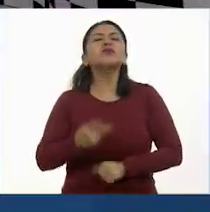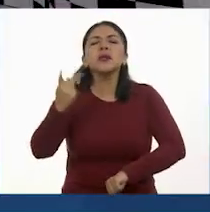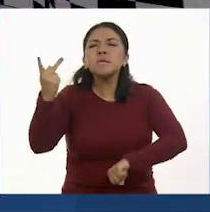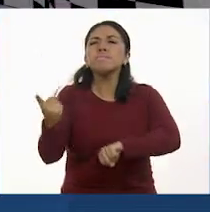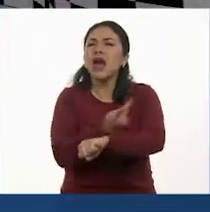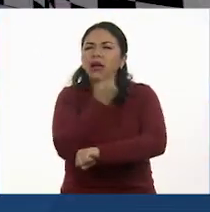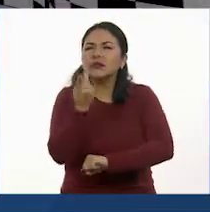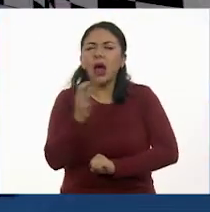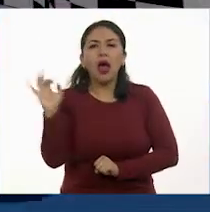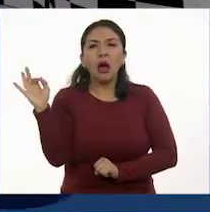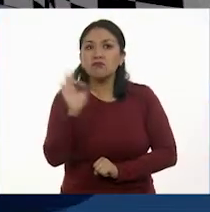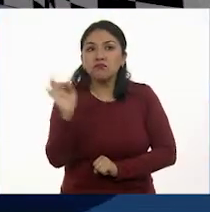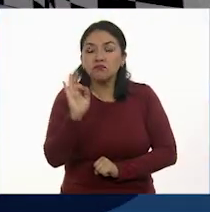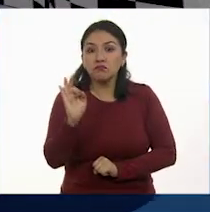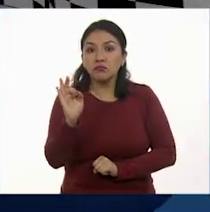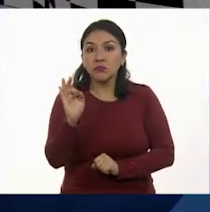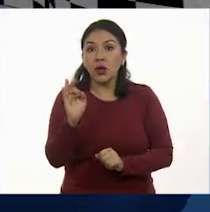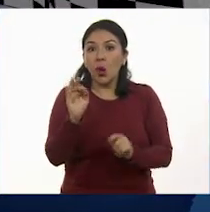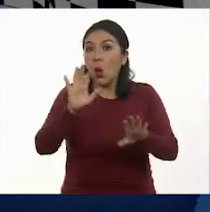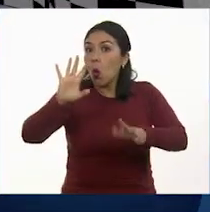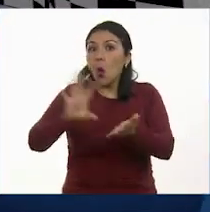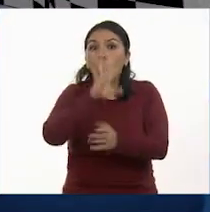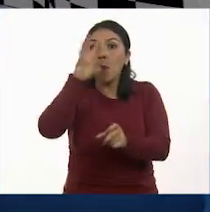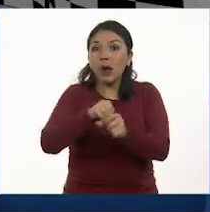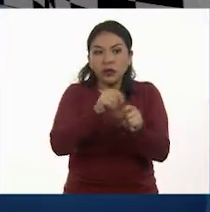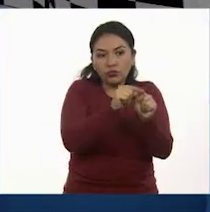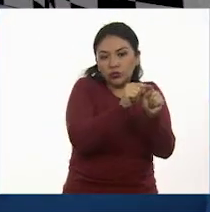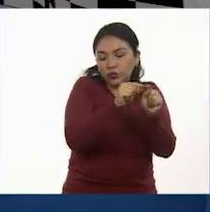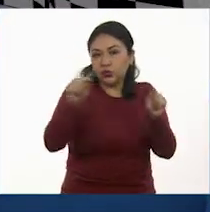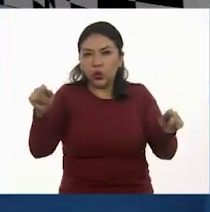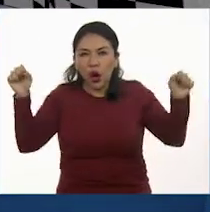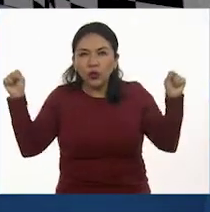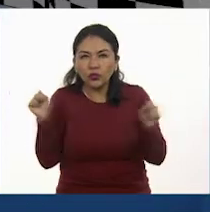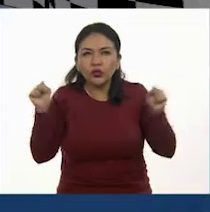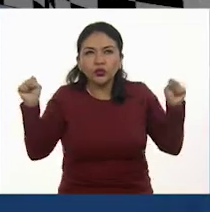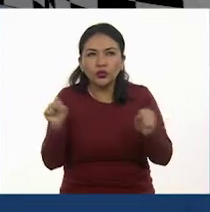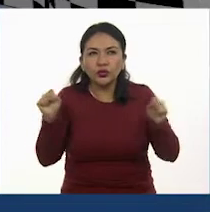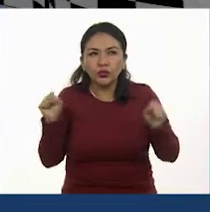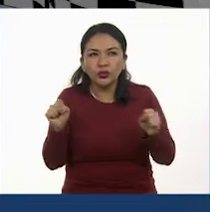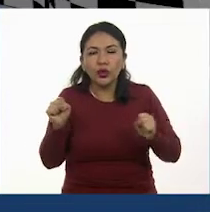cuando completamos un recorrido realmente que ya nos hemos propuesto?